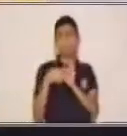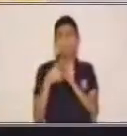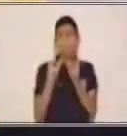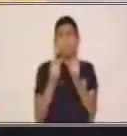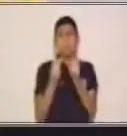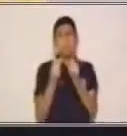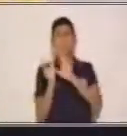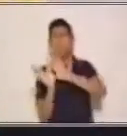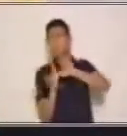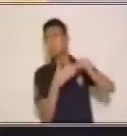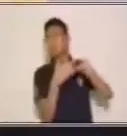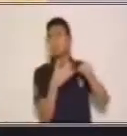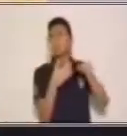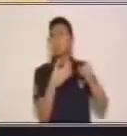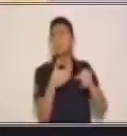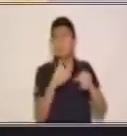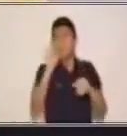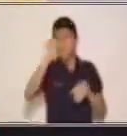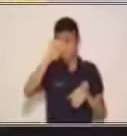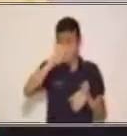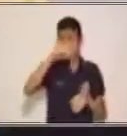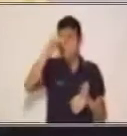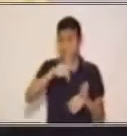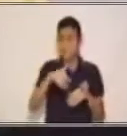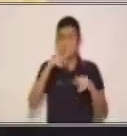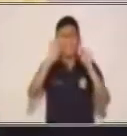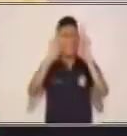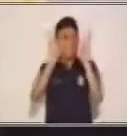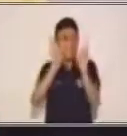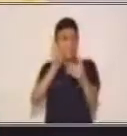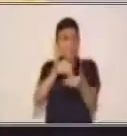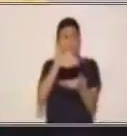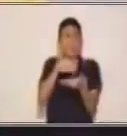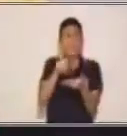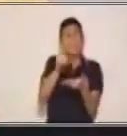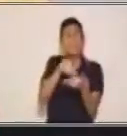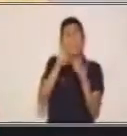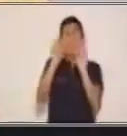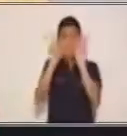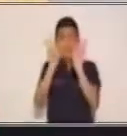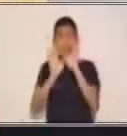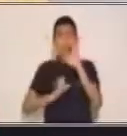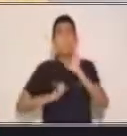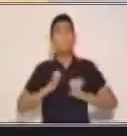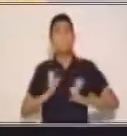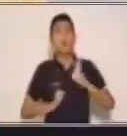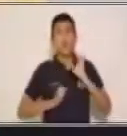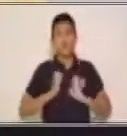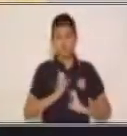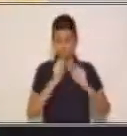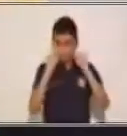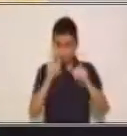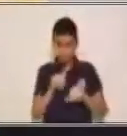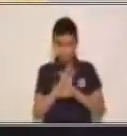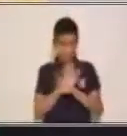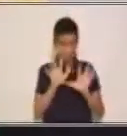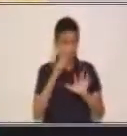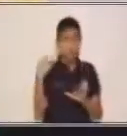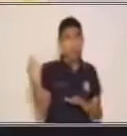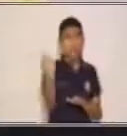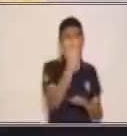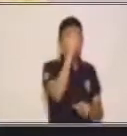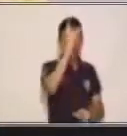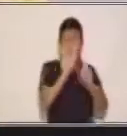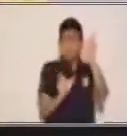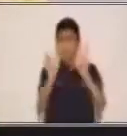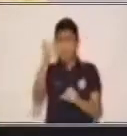vencimos. Este es el baile de las emociones, donde todo el